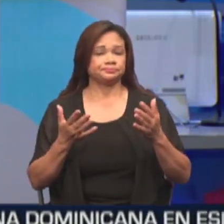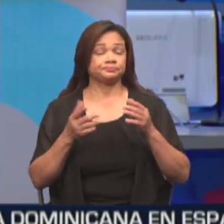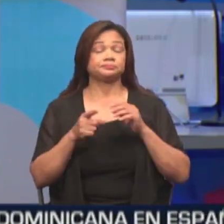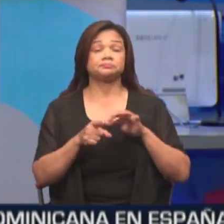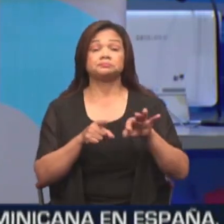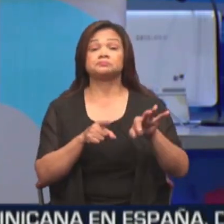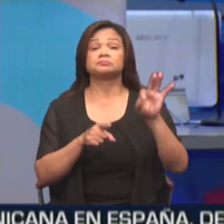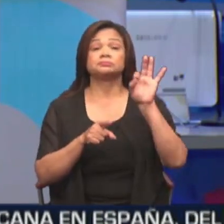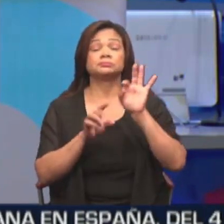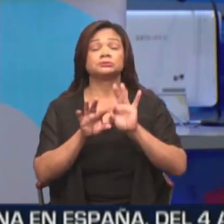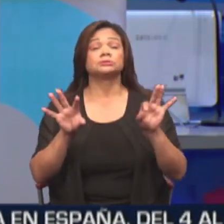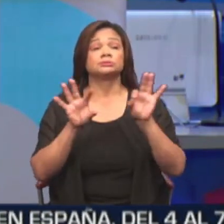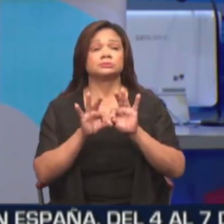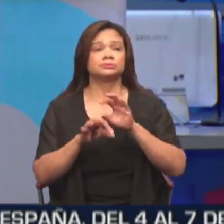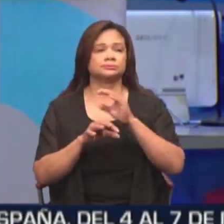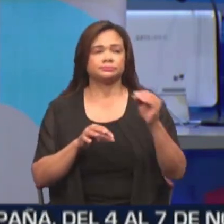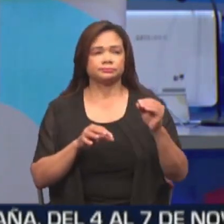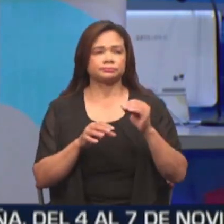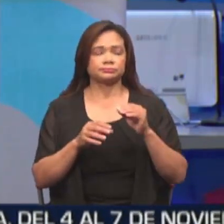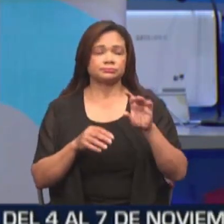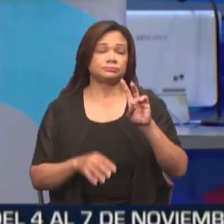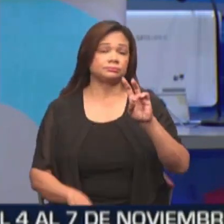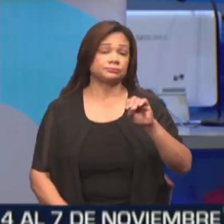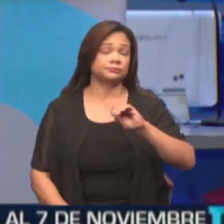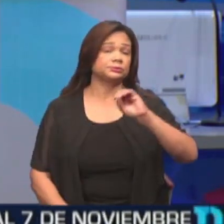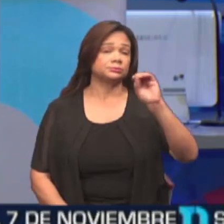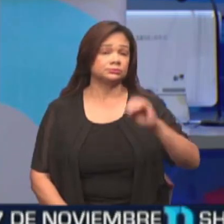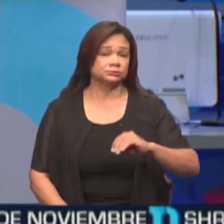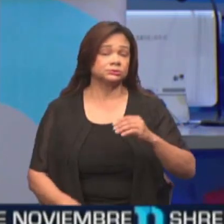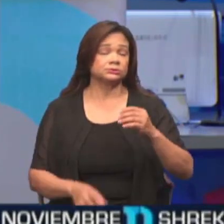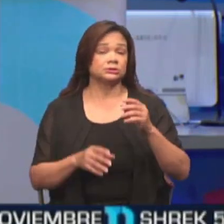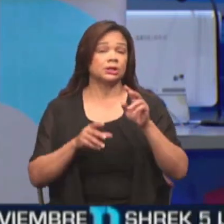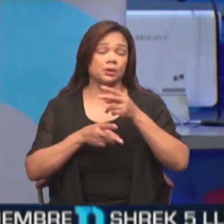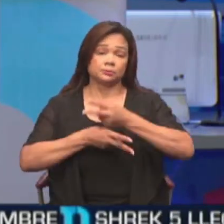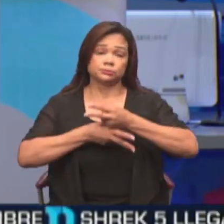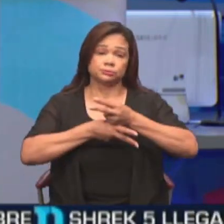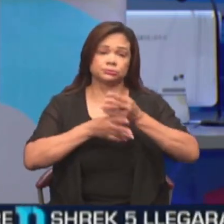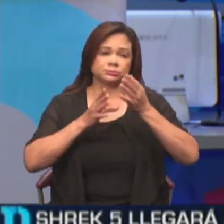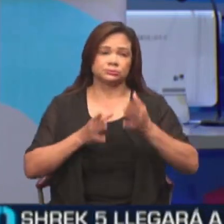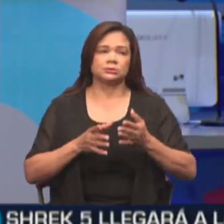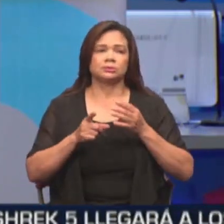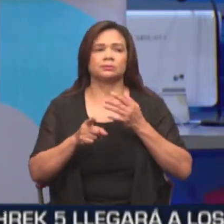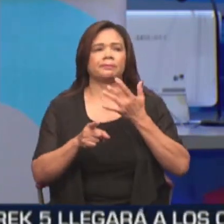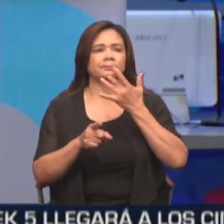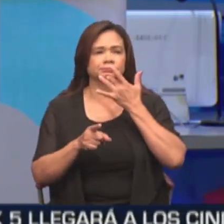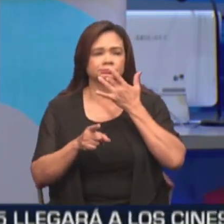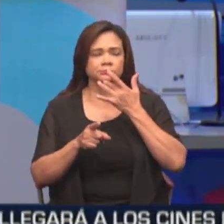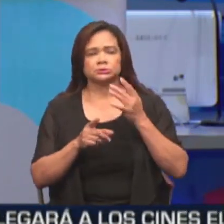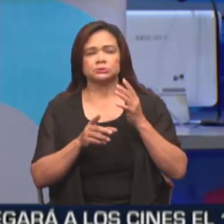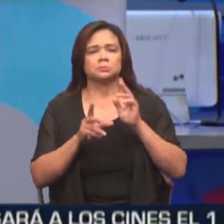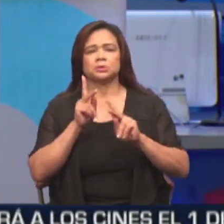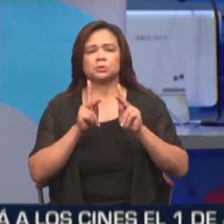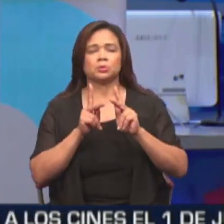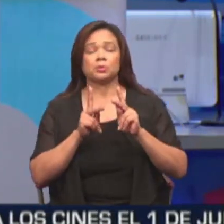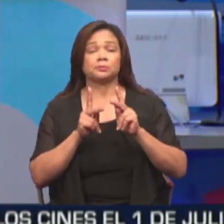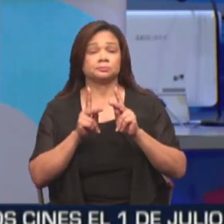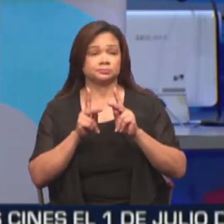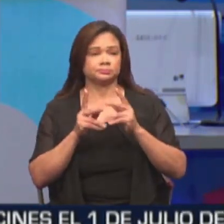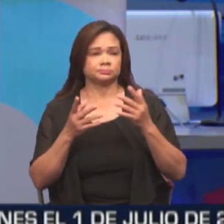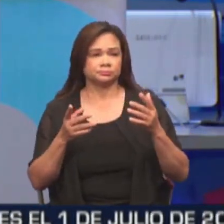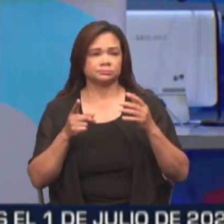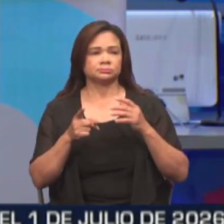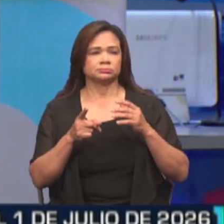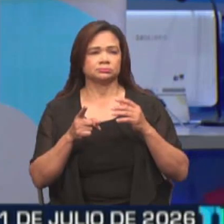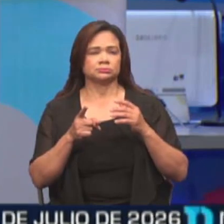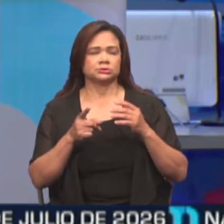hallazgos más notables es que cerca del 70% de los supervisores percibieron a los participantes del piloto como